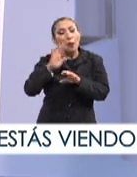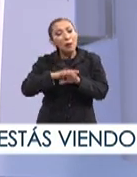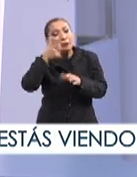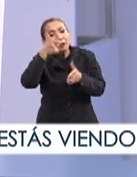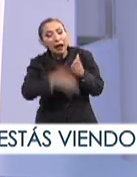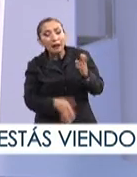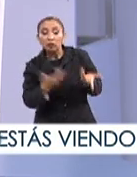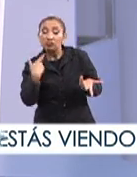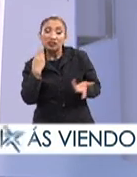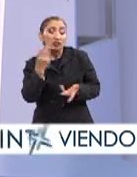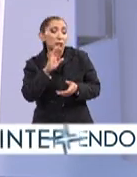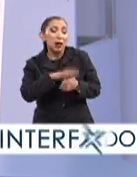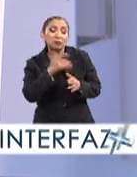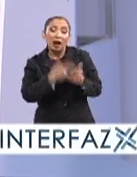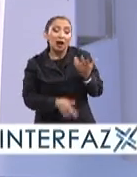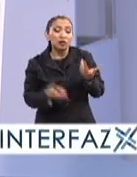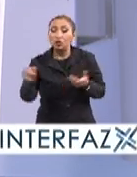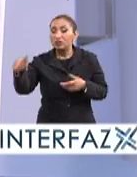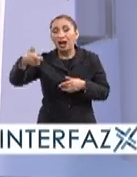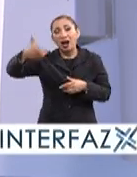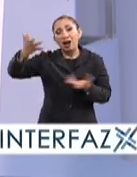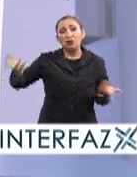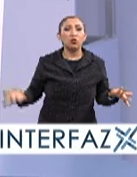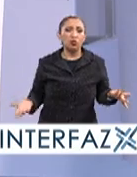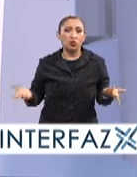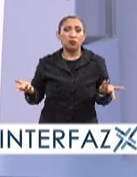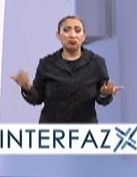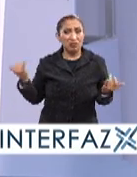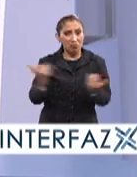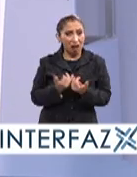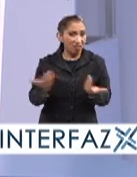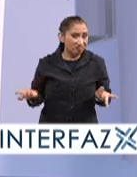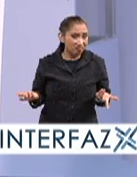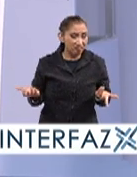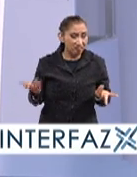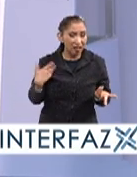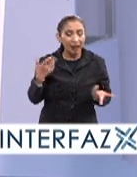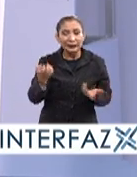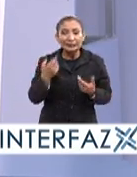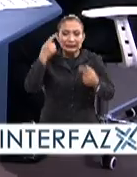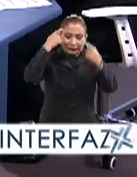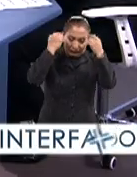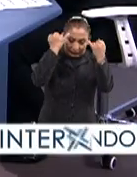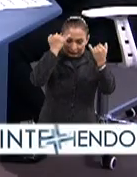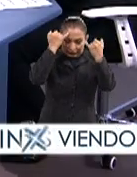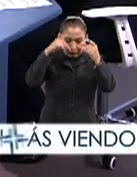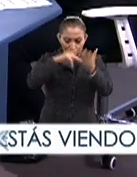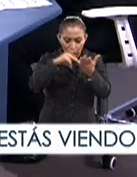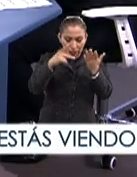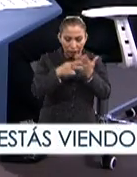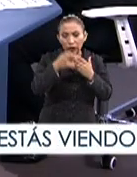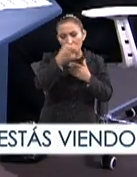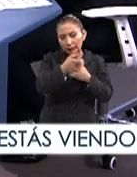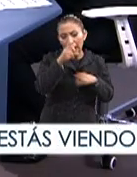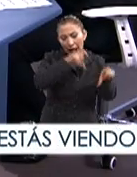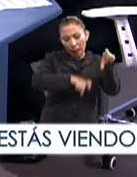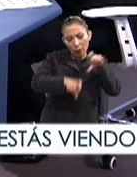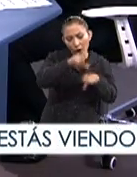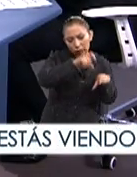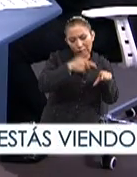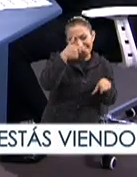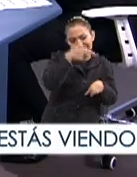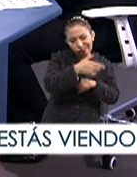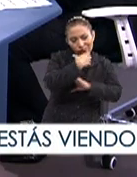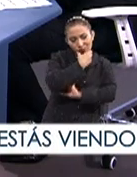económicamente competitivo. Es una presión. Entonces nuestro proyecto en el instituto partió desde el laboratorio de